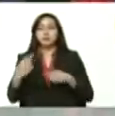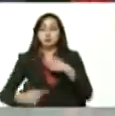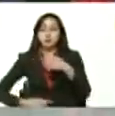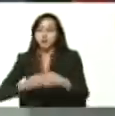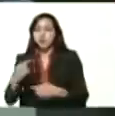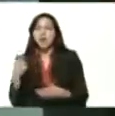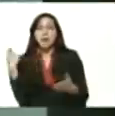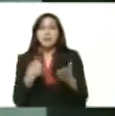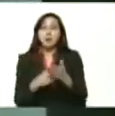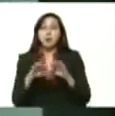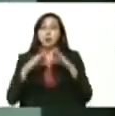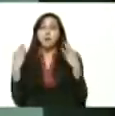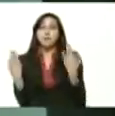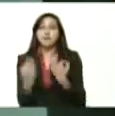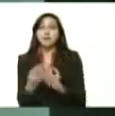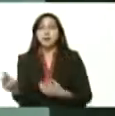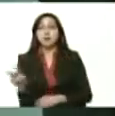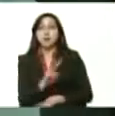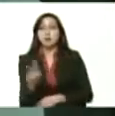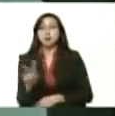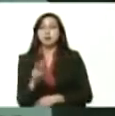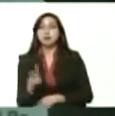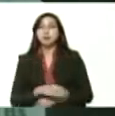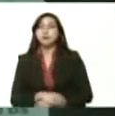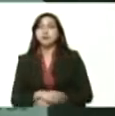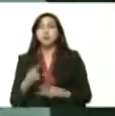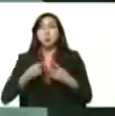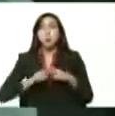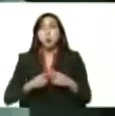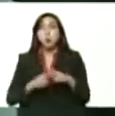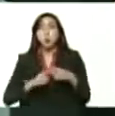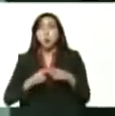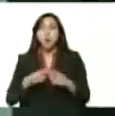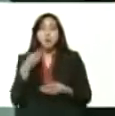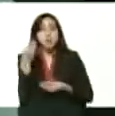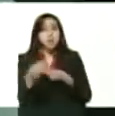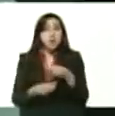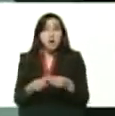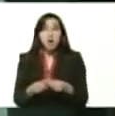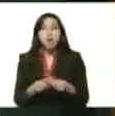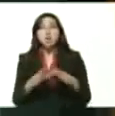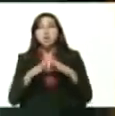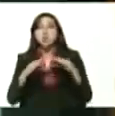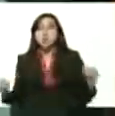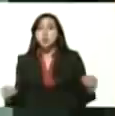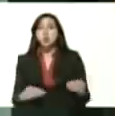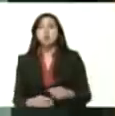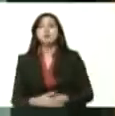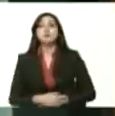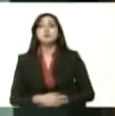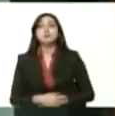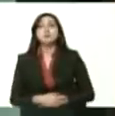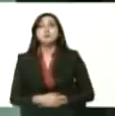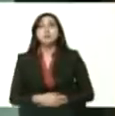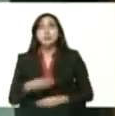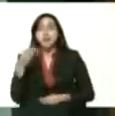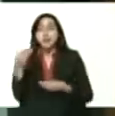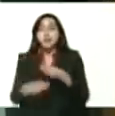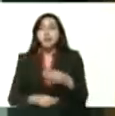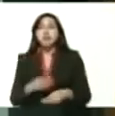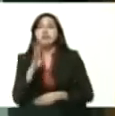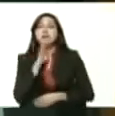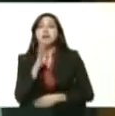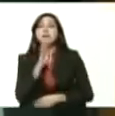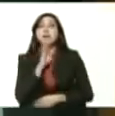pago de las familias venezolanas con estas herramientas y con todas las herramientas de estos aplicativos que está haciendo el Banco